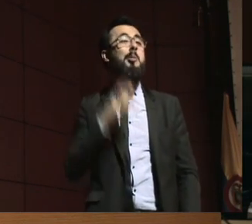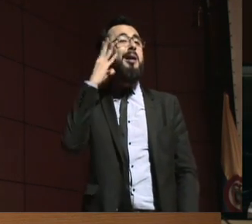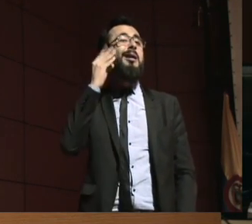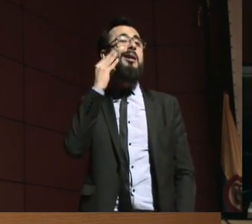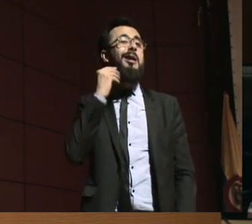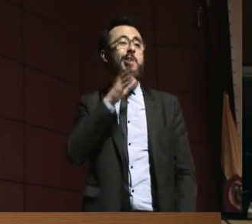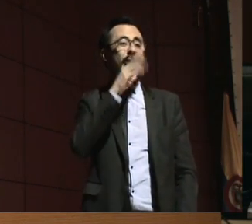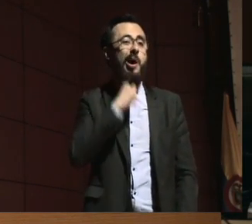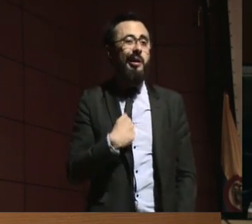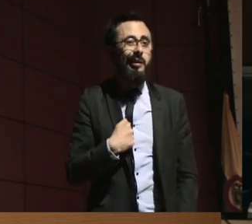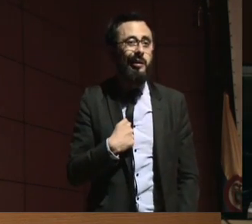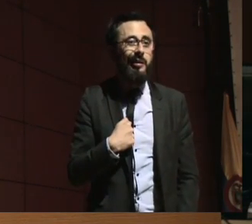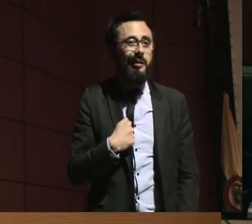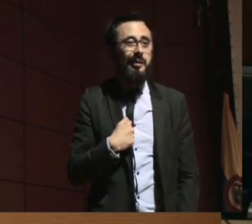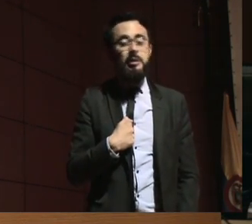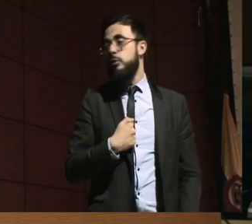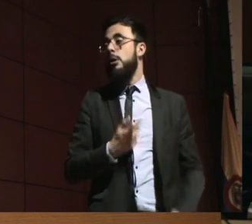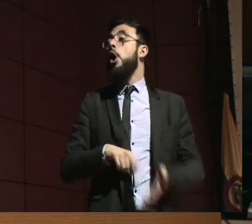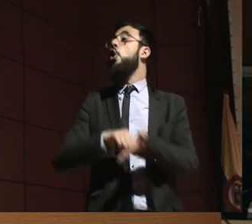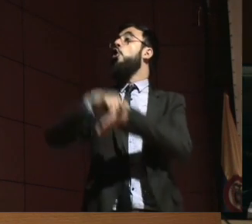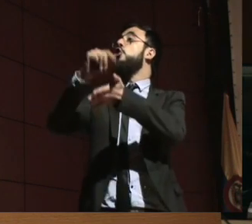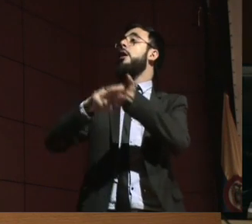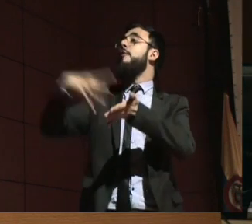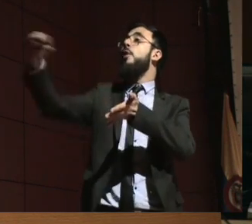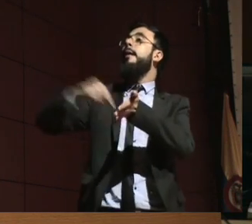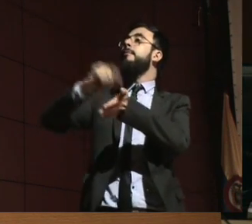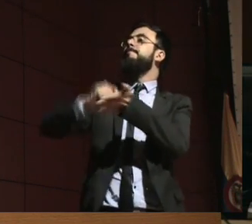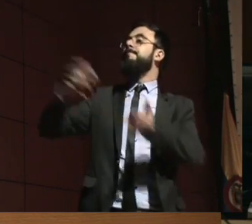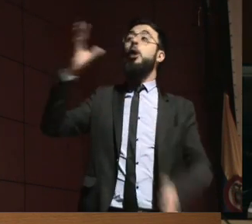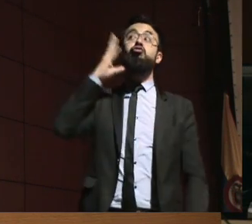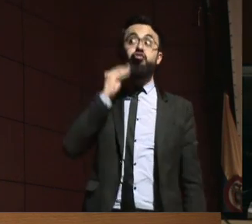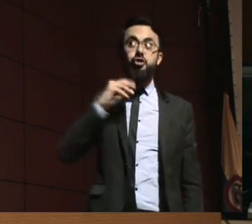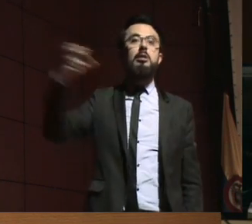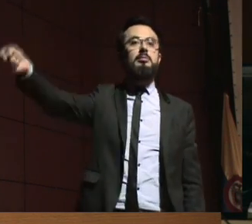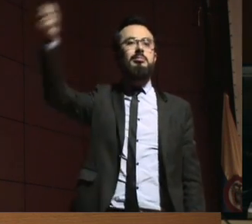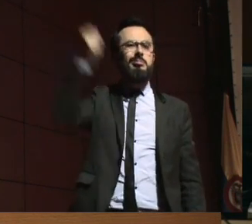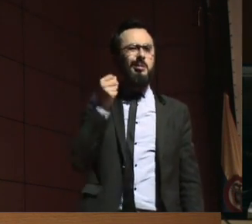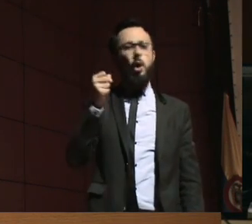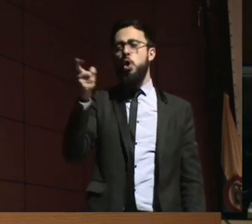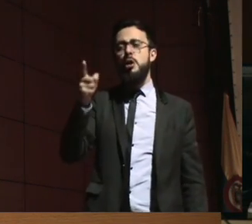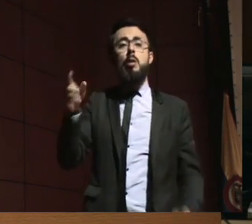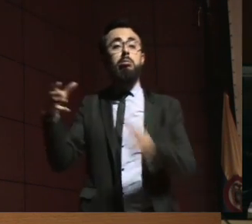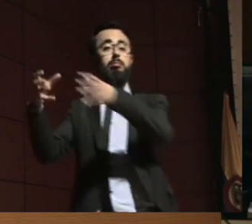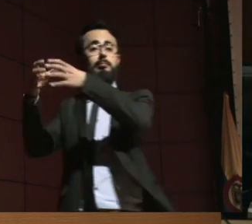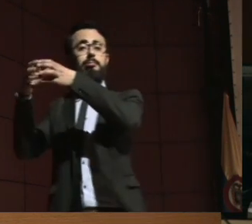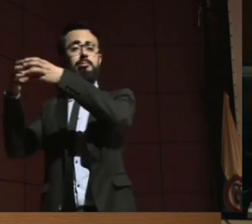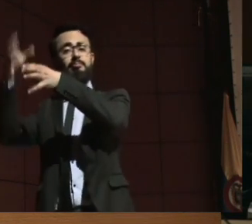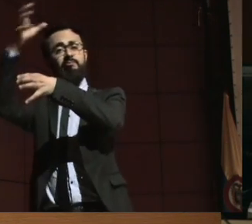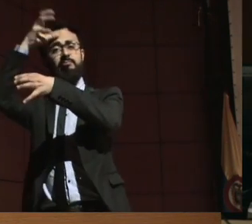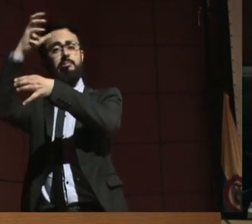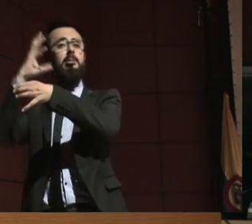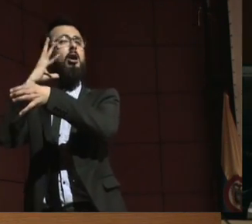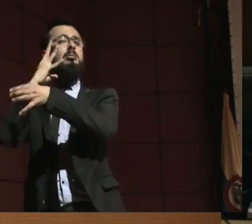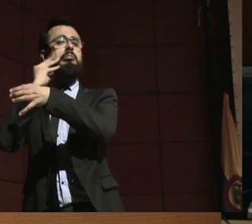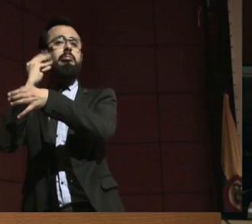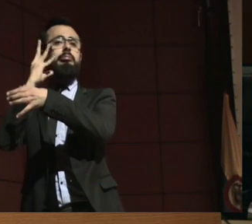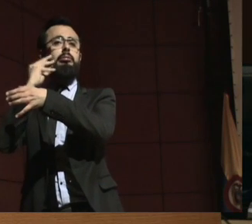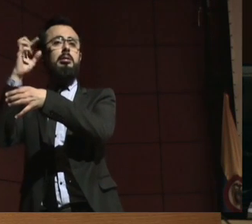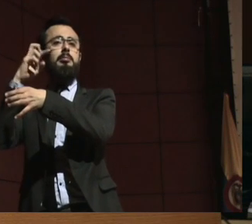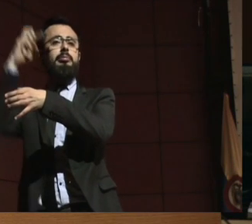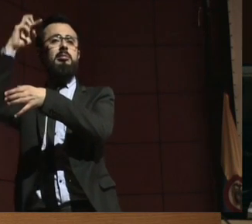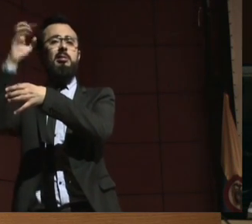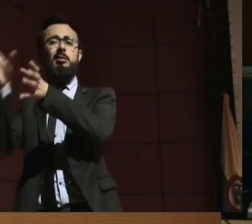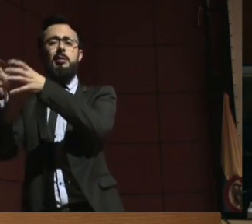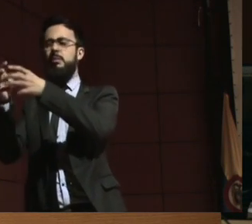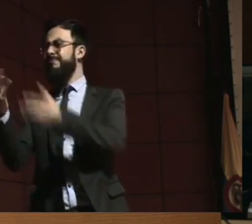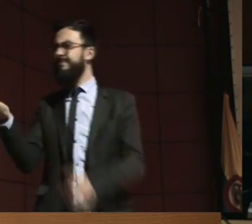supone tienen la experticia porque miren que estaríamos moviéndonos en el mundo de los expertos, de esos profesionales